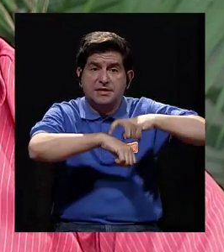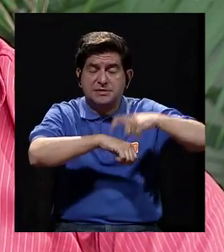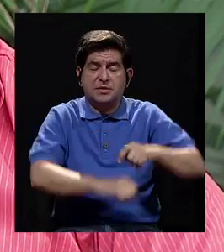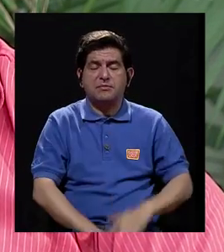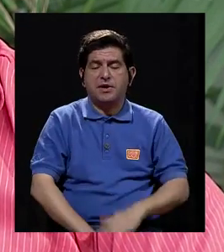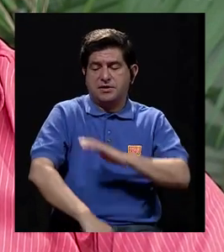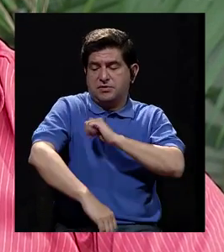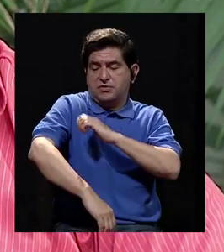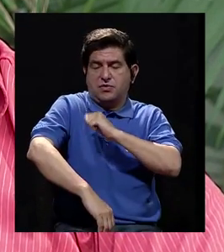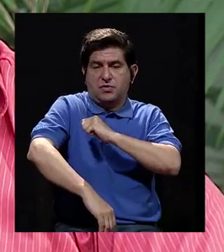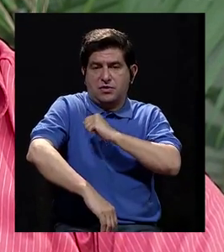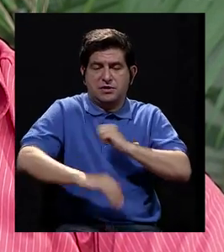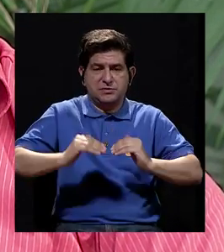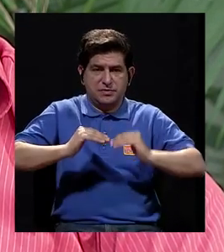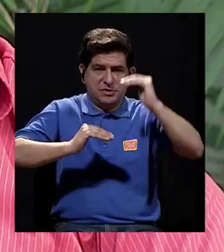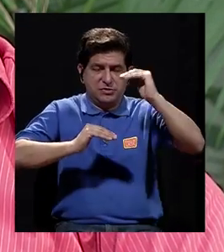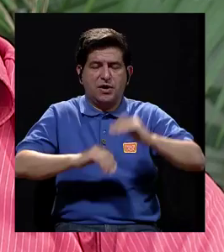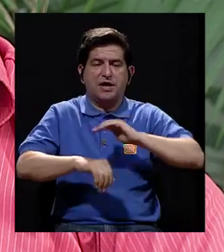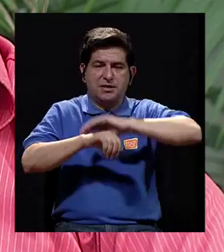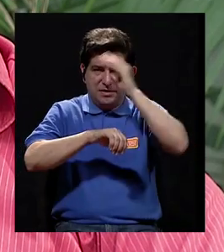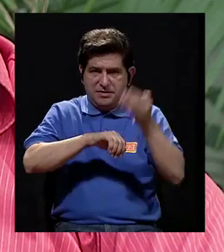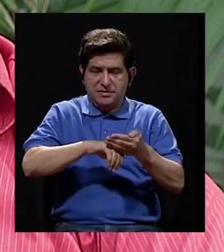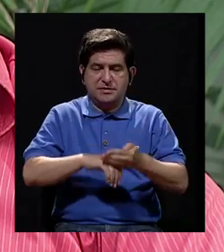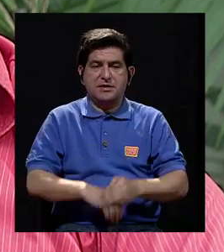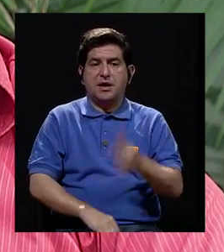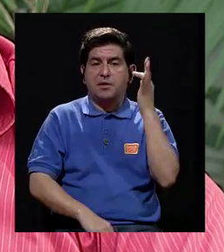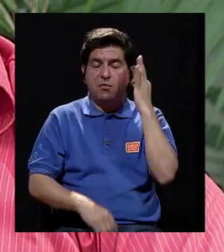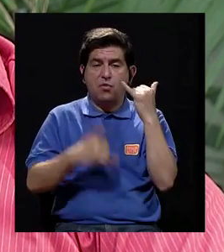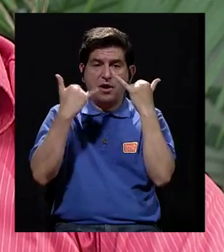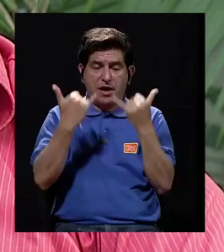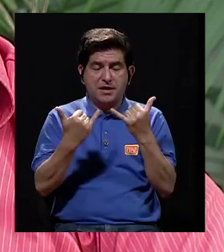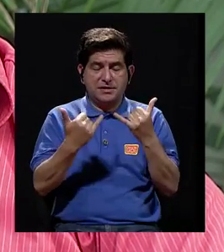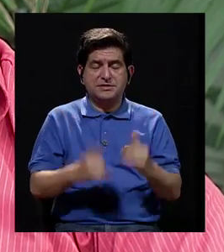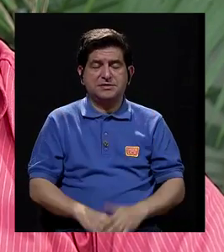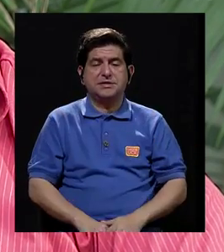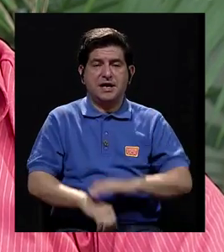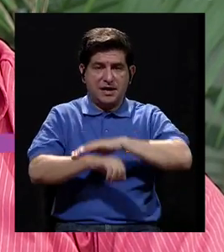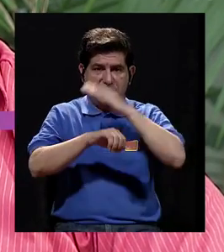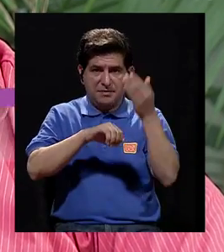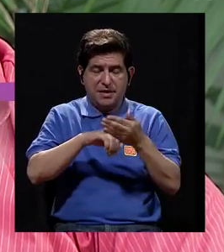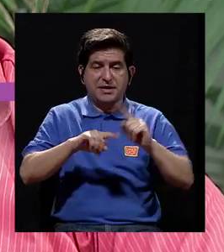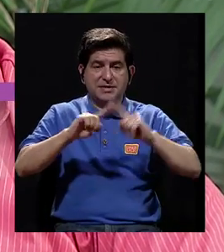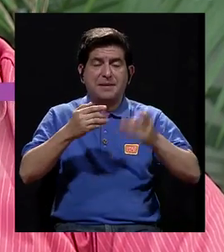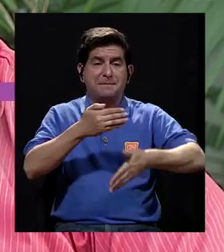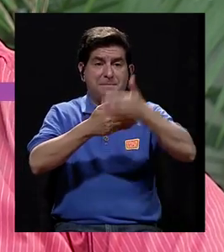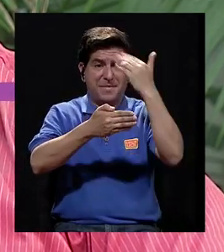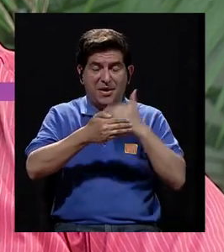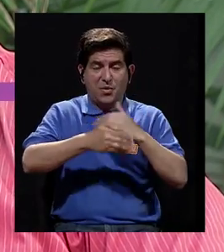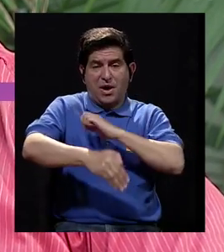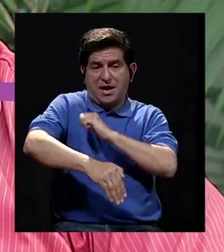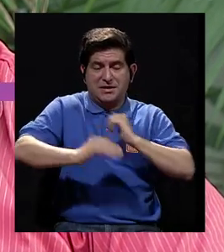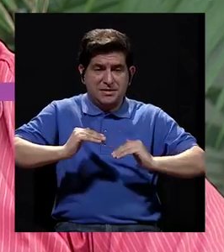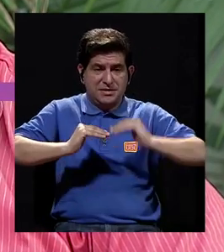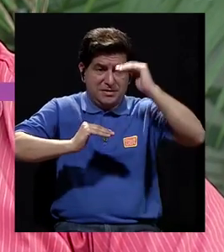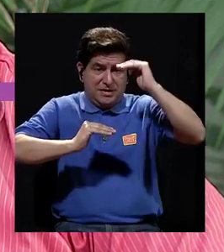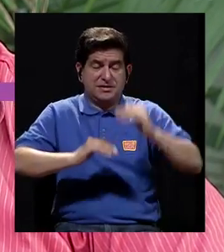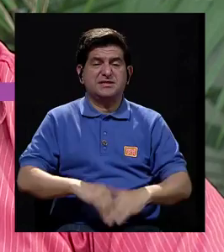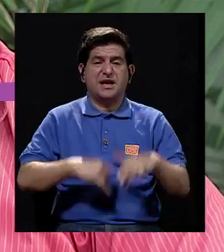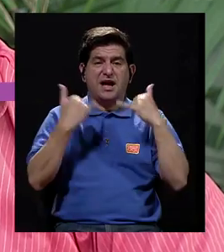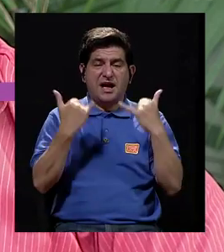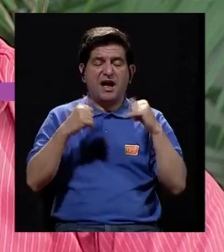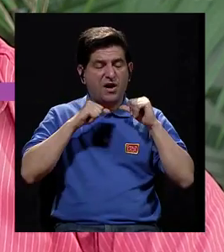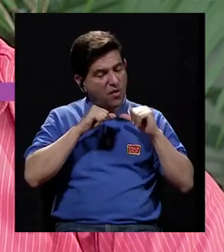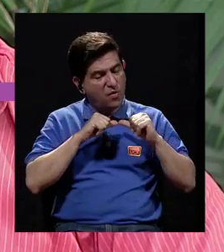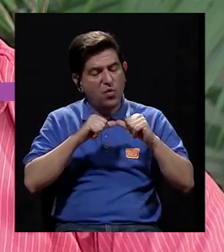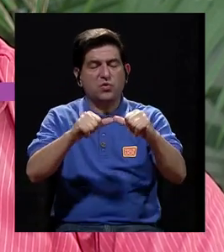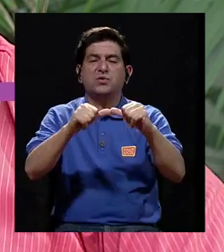de ahí, se llama hipertensión gestacional. La señora que ya queda embarazada, más bien siendo hipertensa, se llama hipertensión crónica durante todo el embarazo.